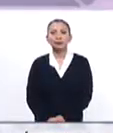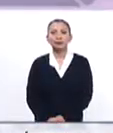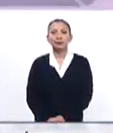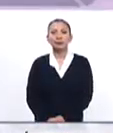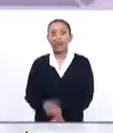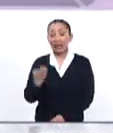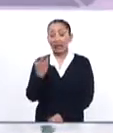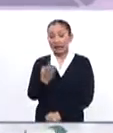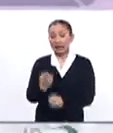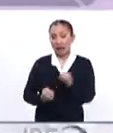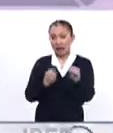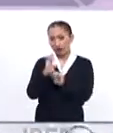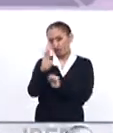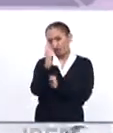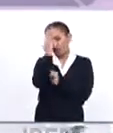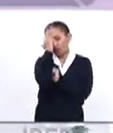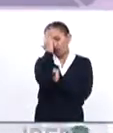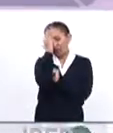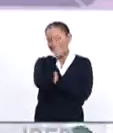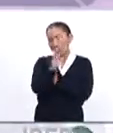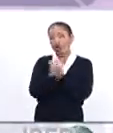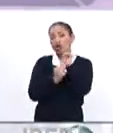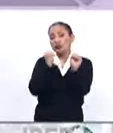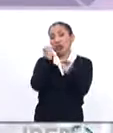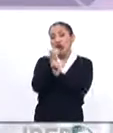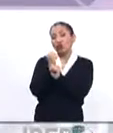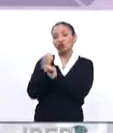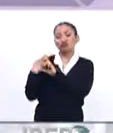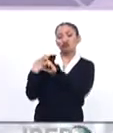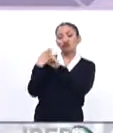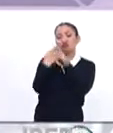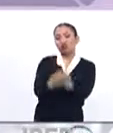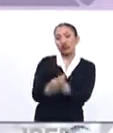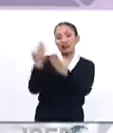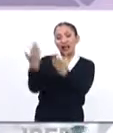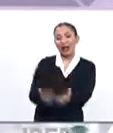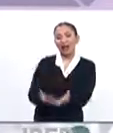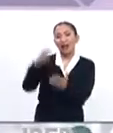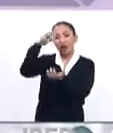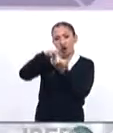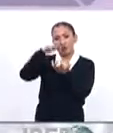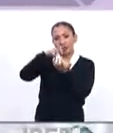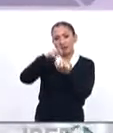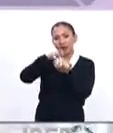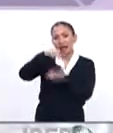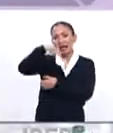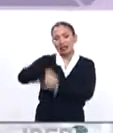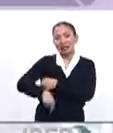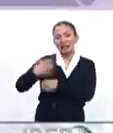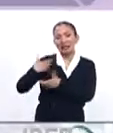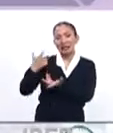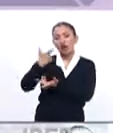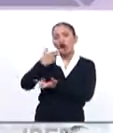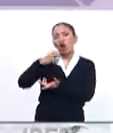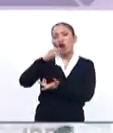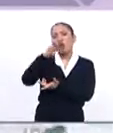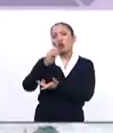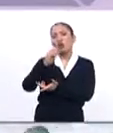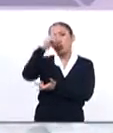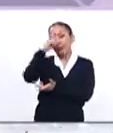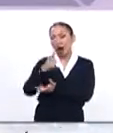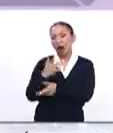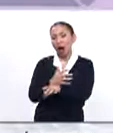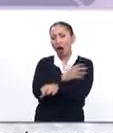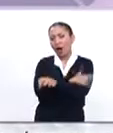Y este año recordamos 500 años, conmemoramos 500 años de la llegada de Hernán Cortés a las costas del Golfo de México.